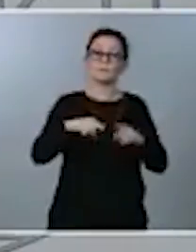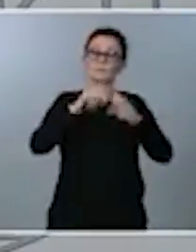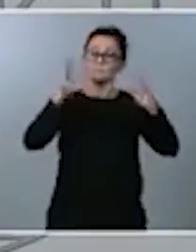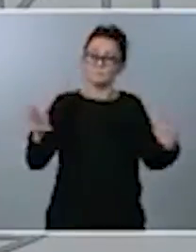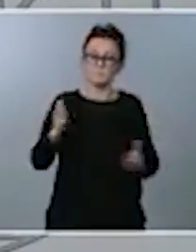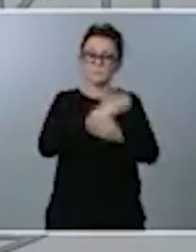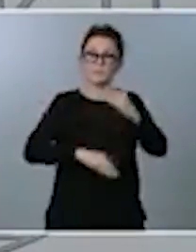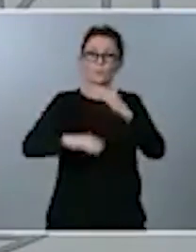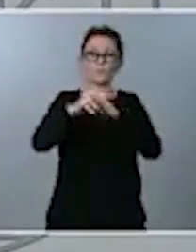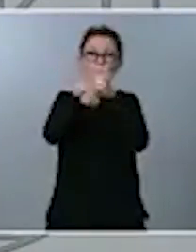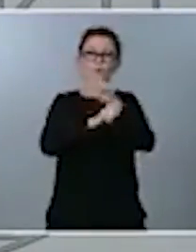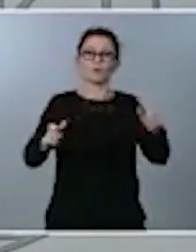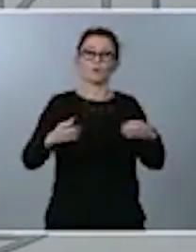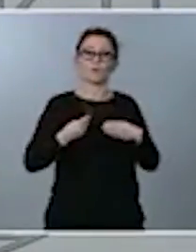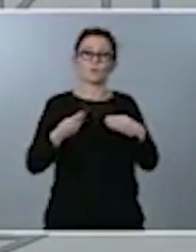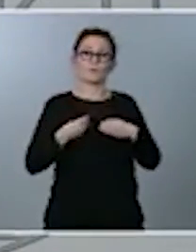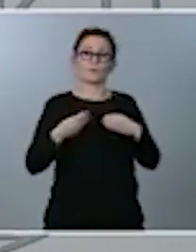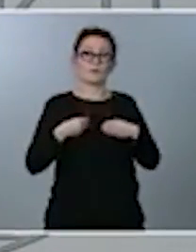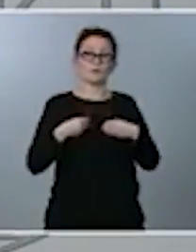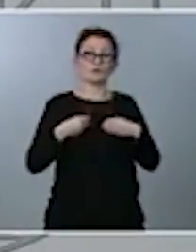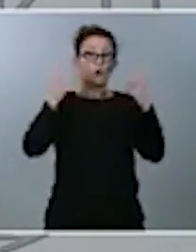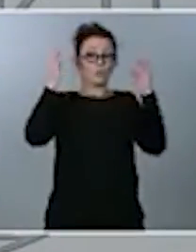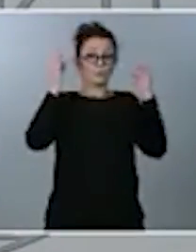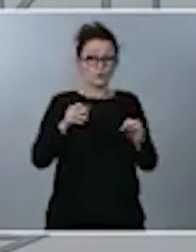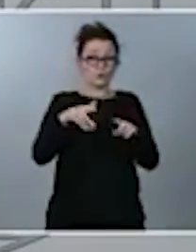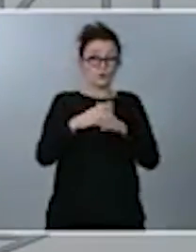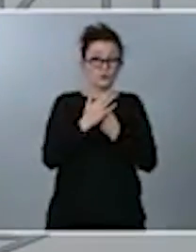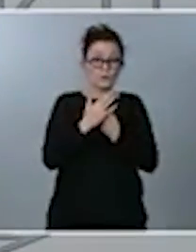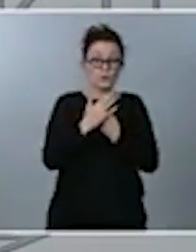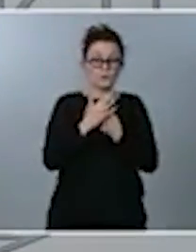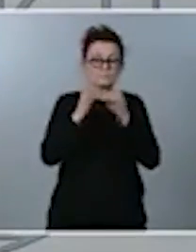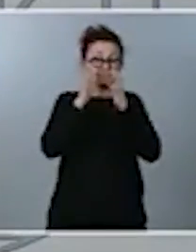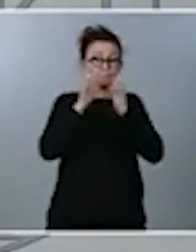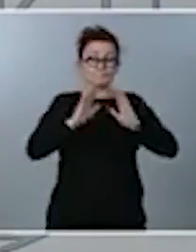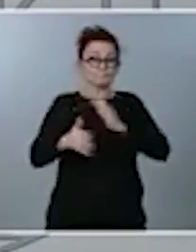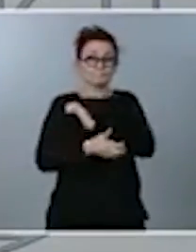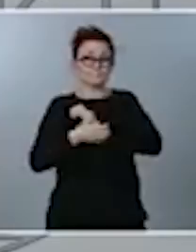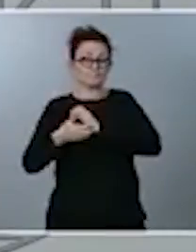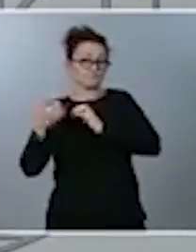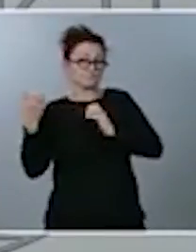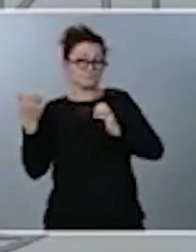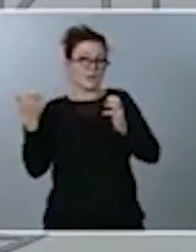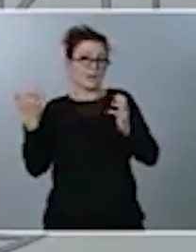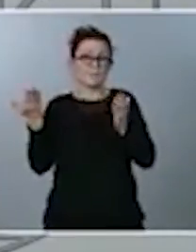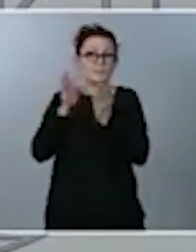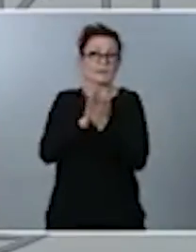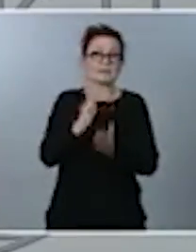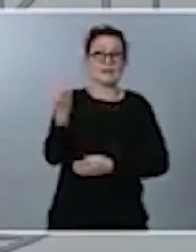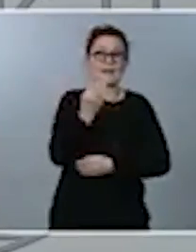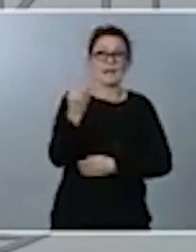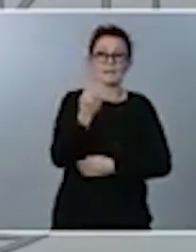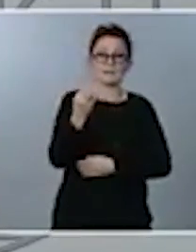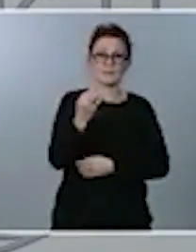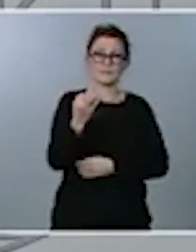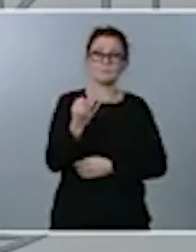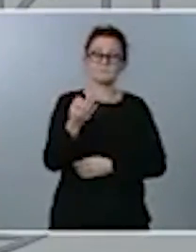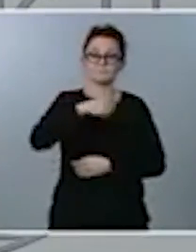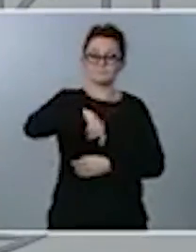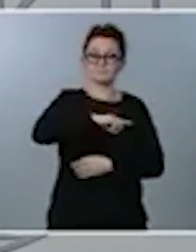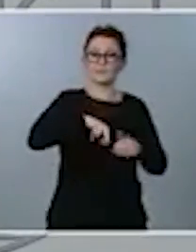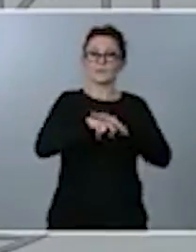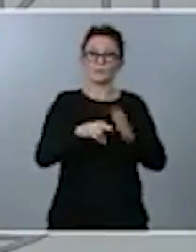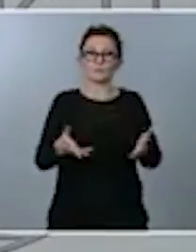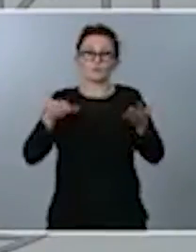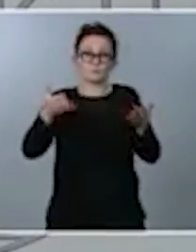ciudadanos ante las situaciones tan adversas que nos ha tocado vivir. Y sabemos que la situación para muchas personas no es sencilla.